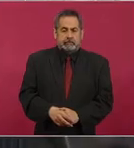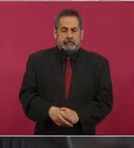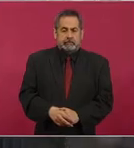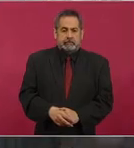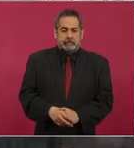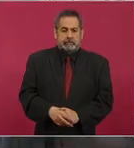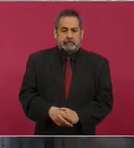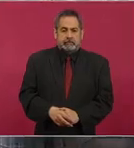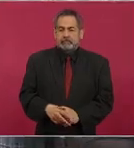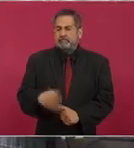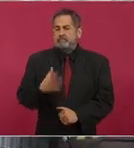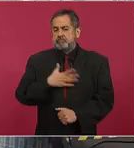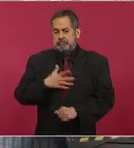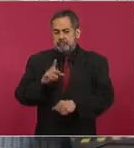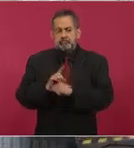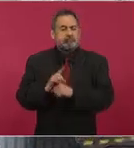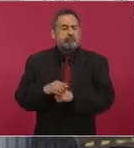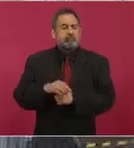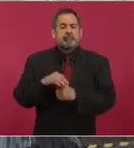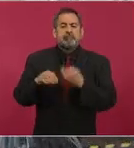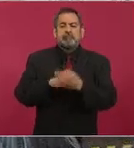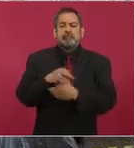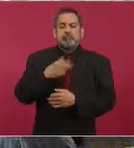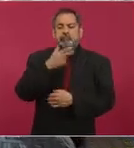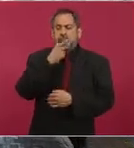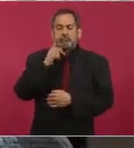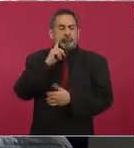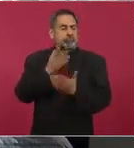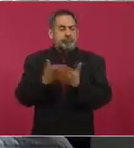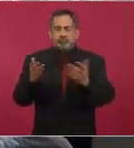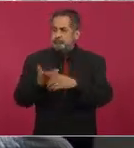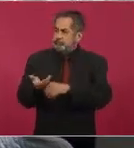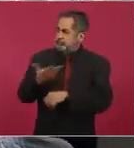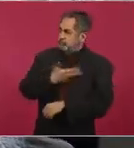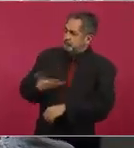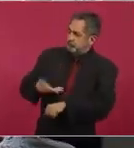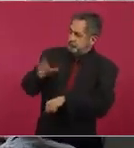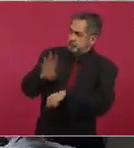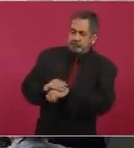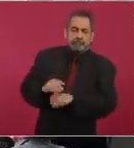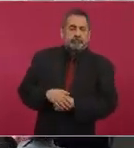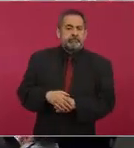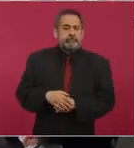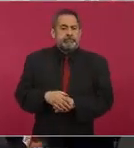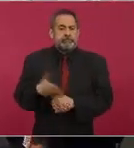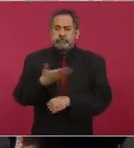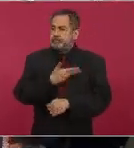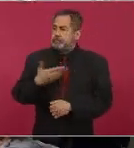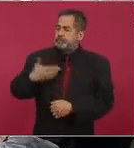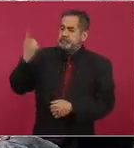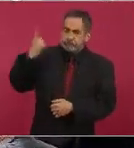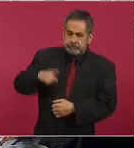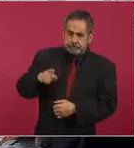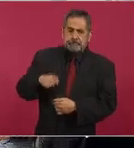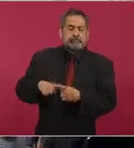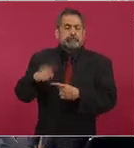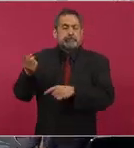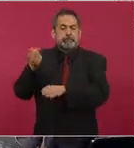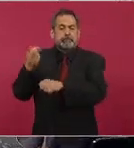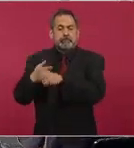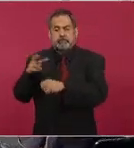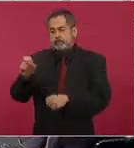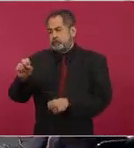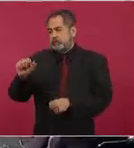Muy buenos días a todas y a todos. Señor presidente, con su permiso. Por instrucciones del presidente y de la secretaria Rosicela